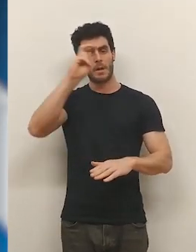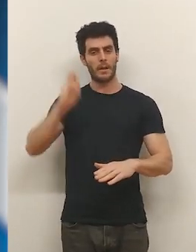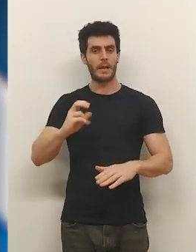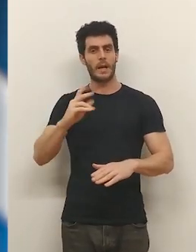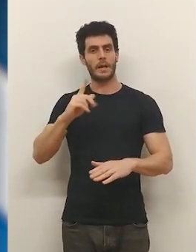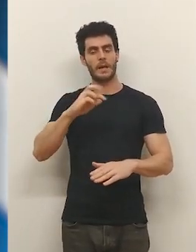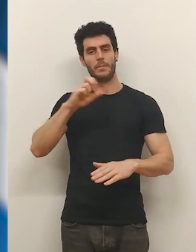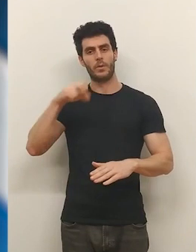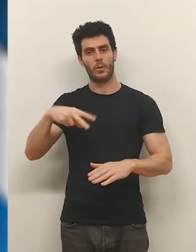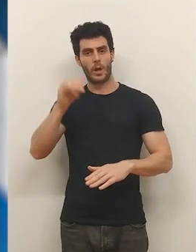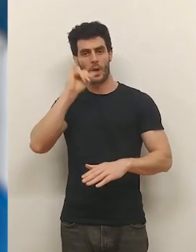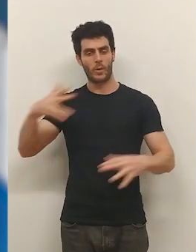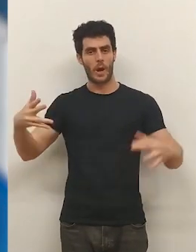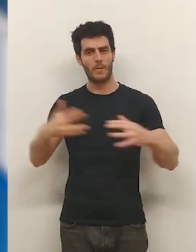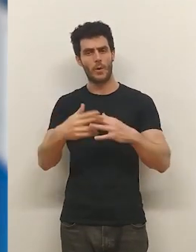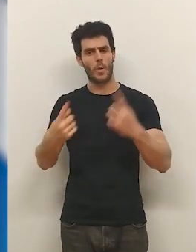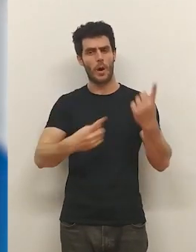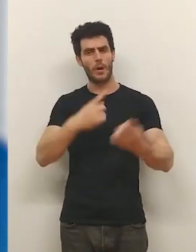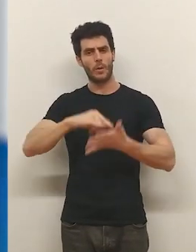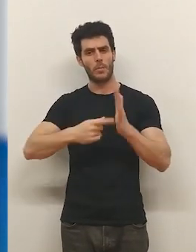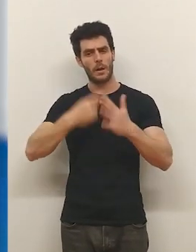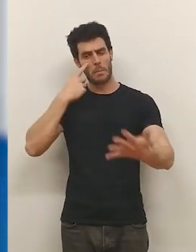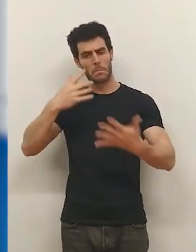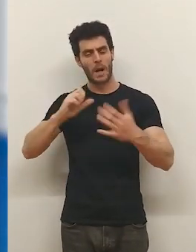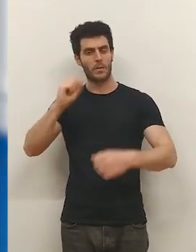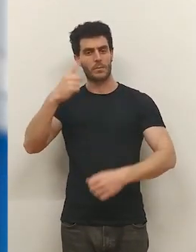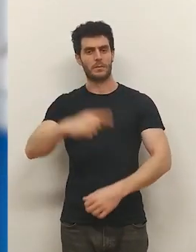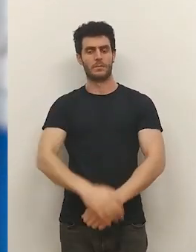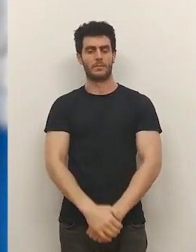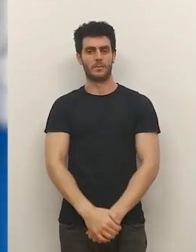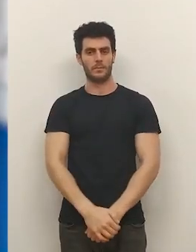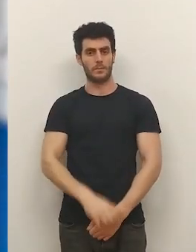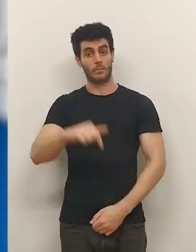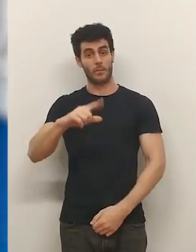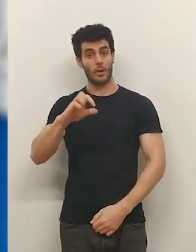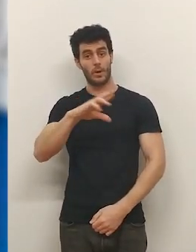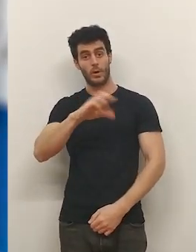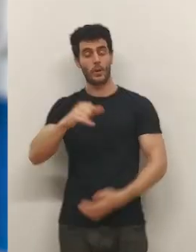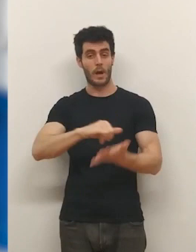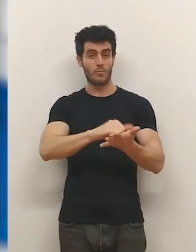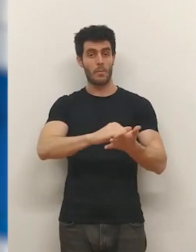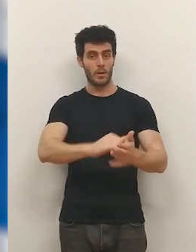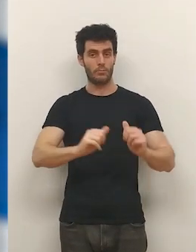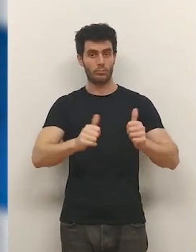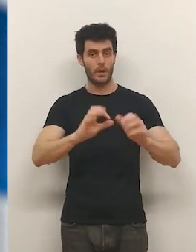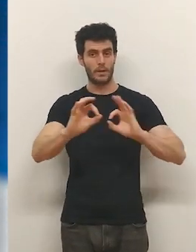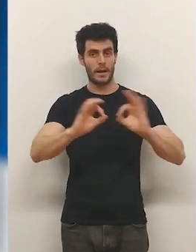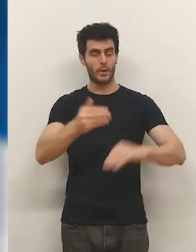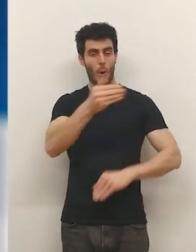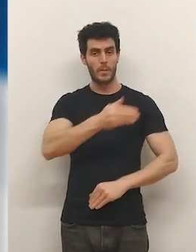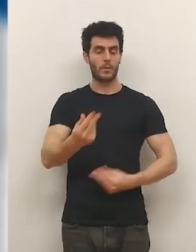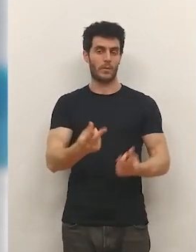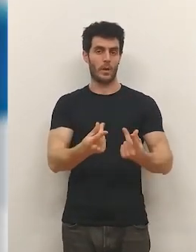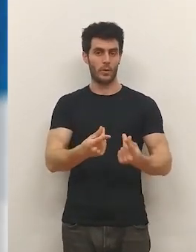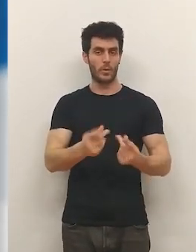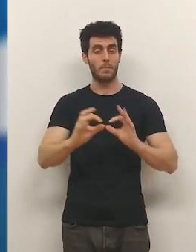Criptón en Rioja Forum, son algunos de los plantes más destacados. Hoy Lorca en Nueva York llega al Teatro Bretón de